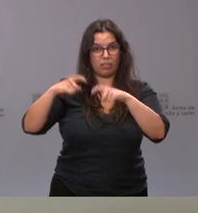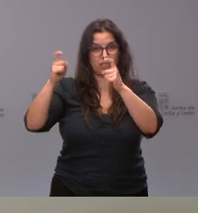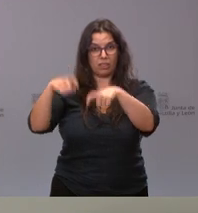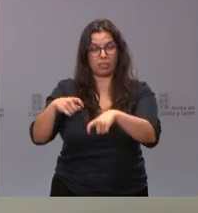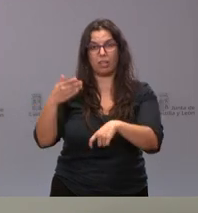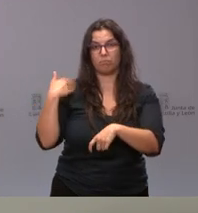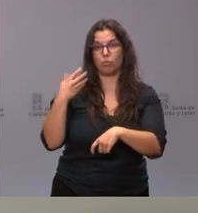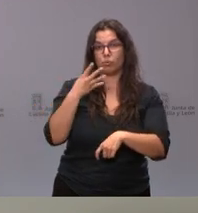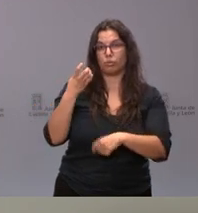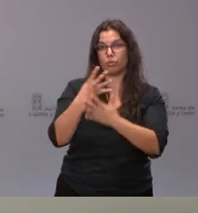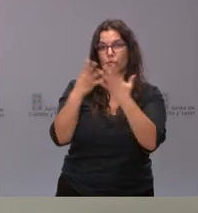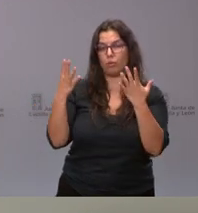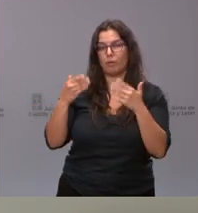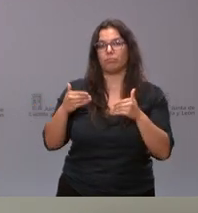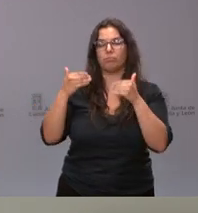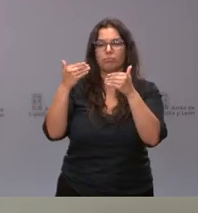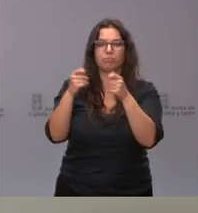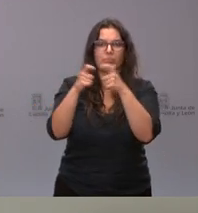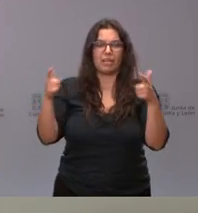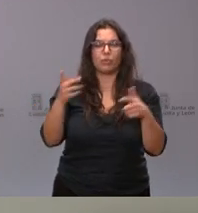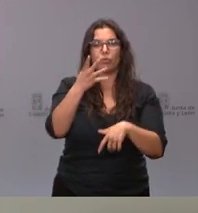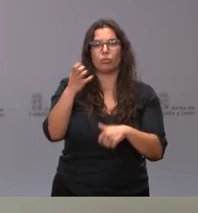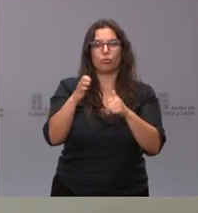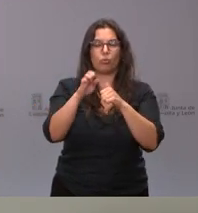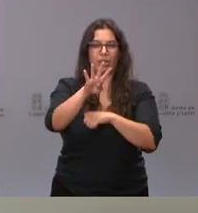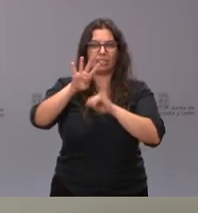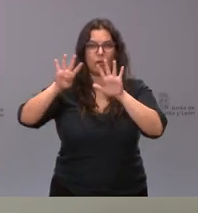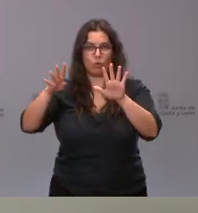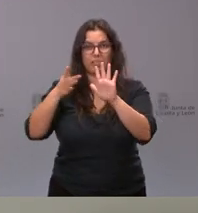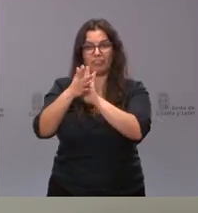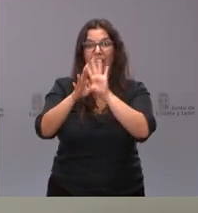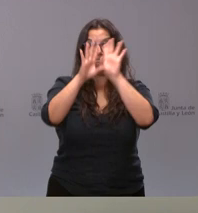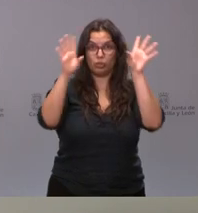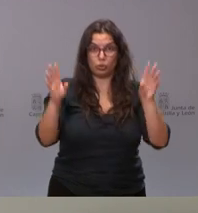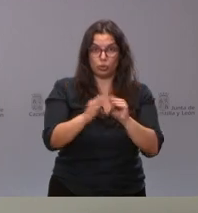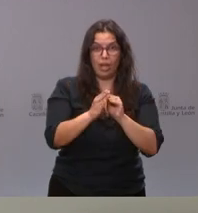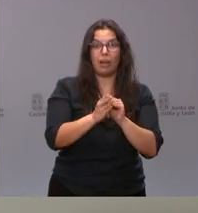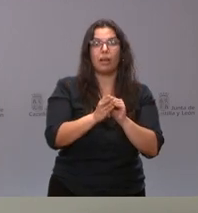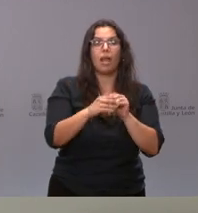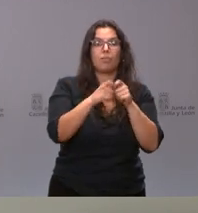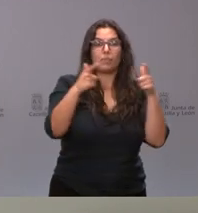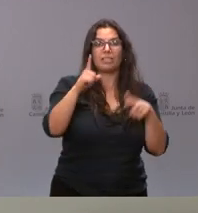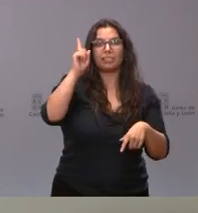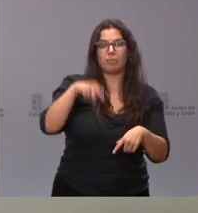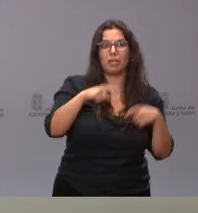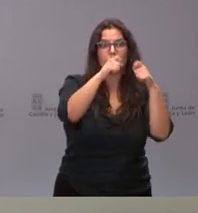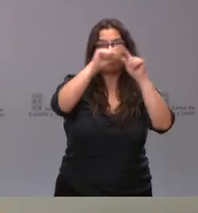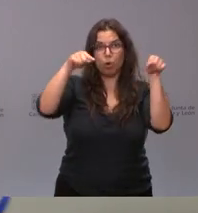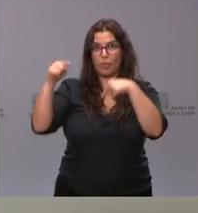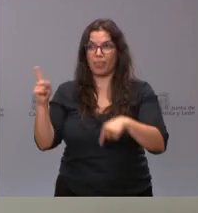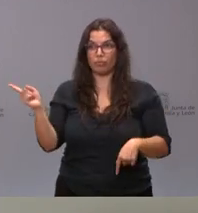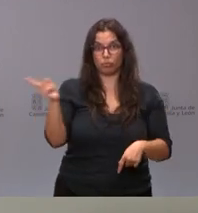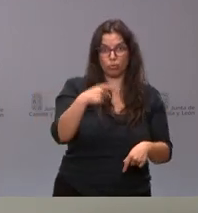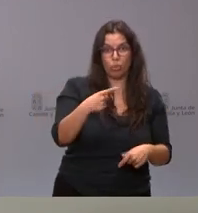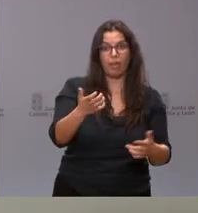a 449. Por tanto, no solamente es que aumentamos la cifra global, sino que aumentamos en todas las provincias y aumentamos en